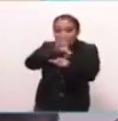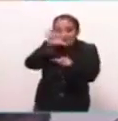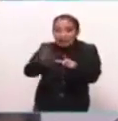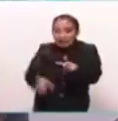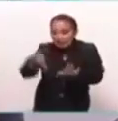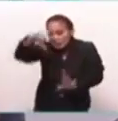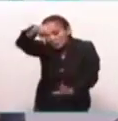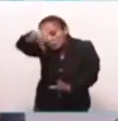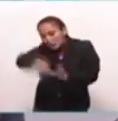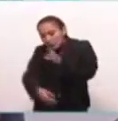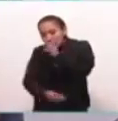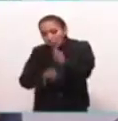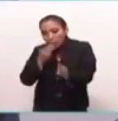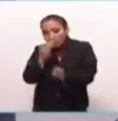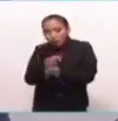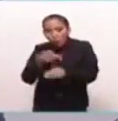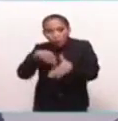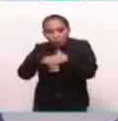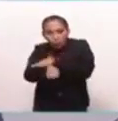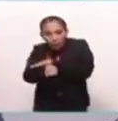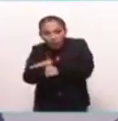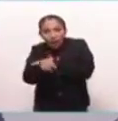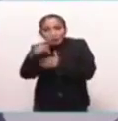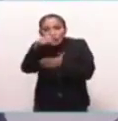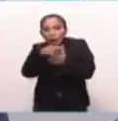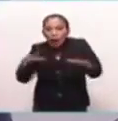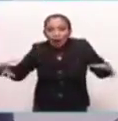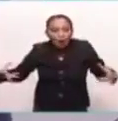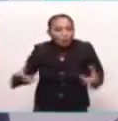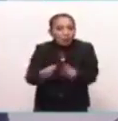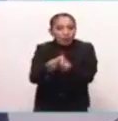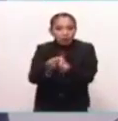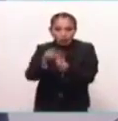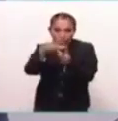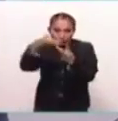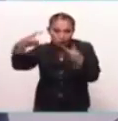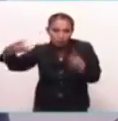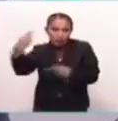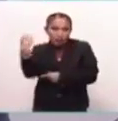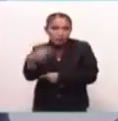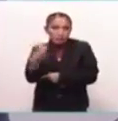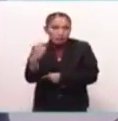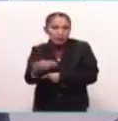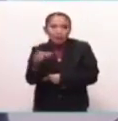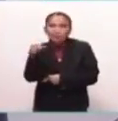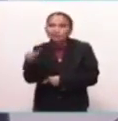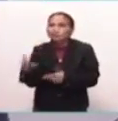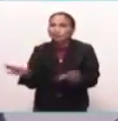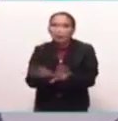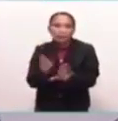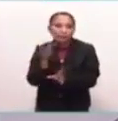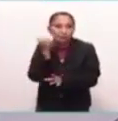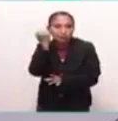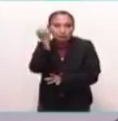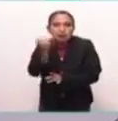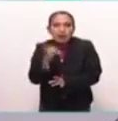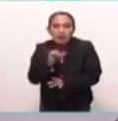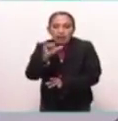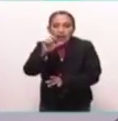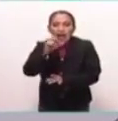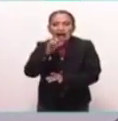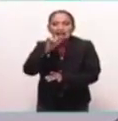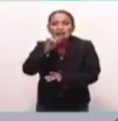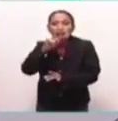inframundo con las cuevas. Entonces, es un lugar que en antropología se le conoce teóricamente como un axis